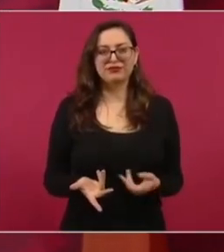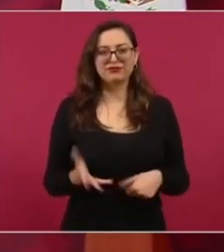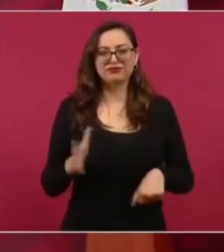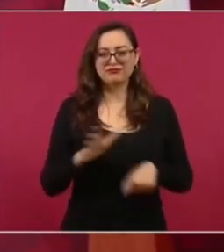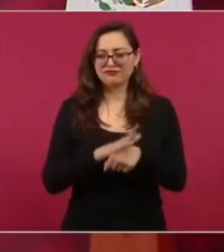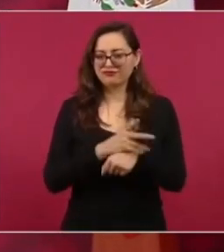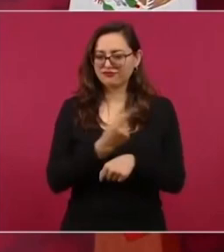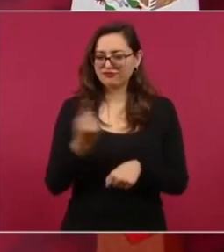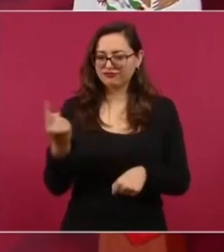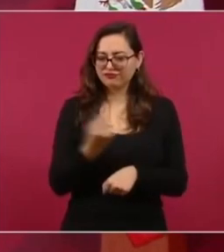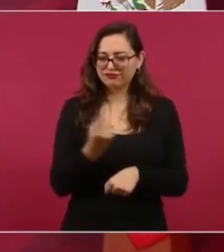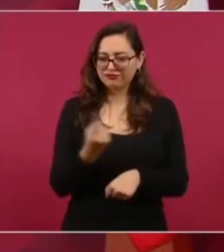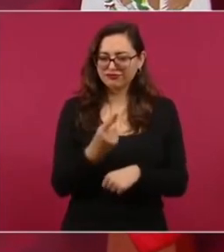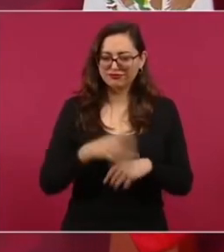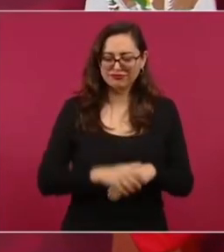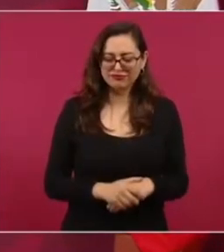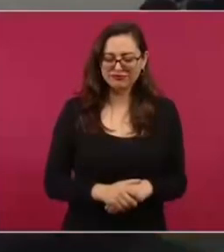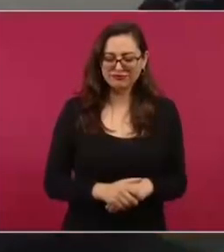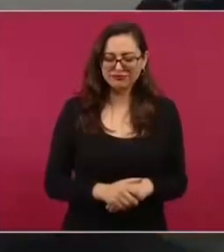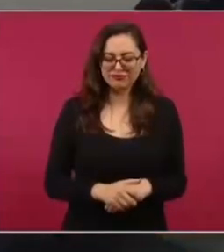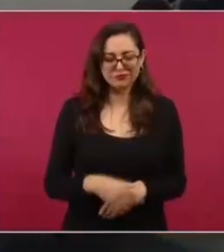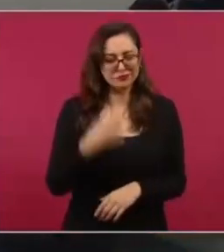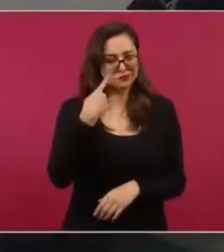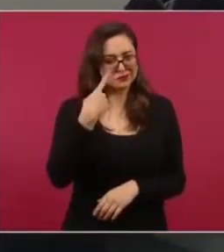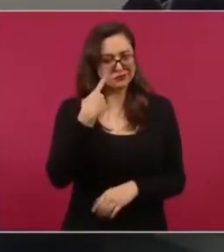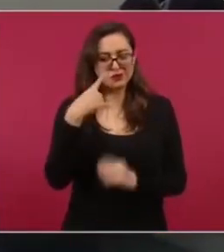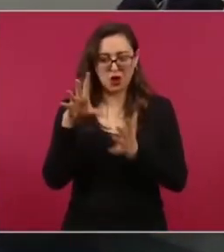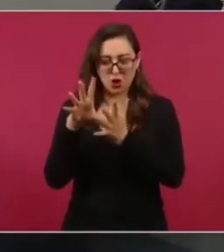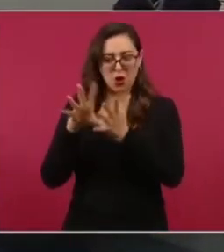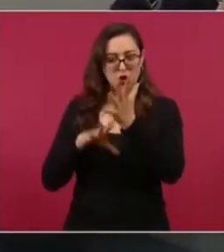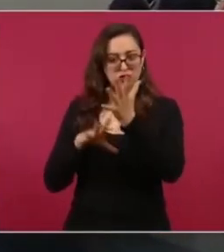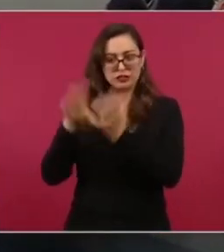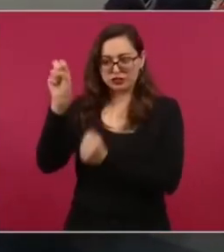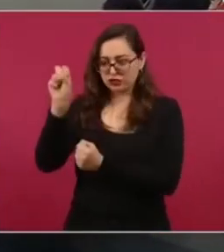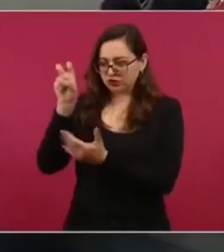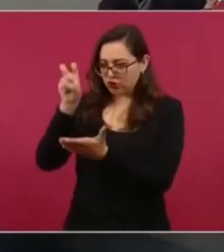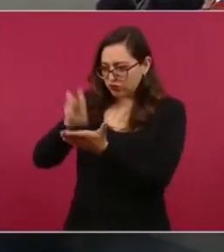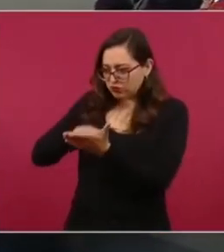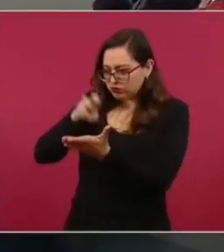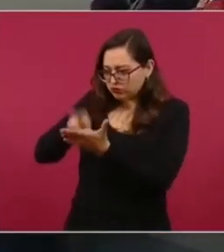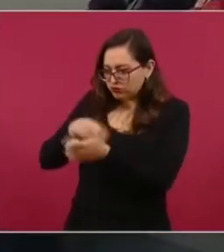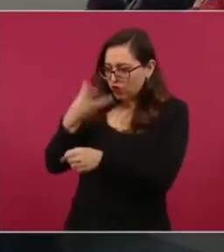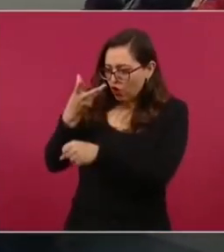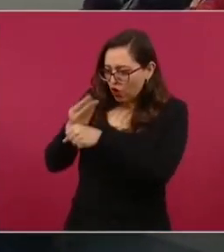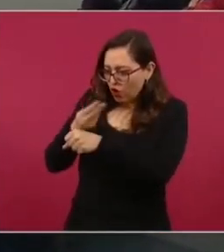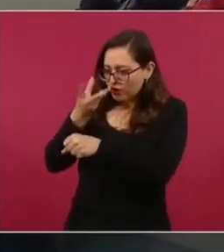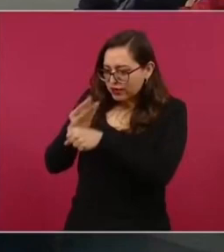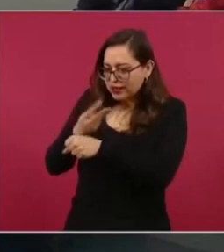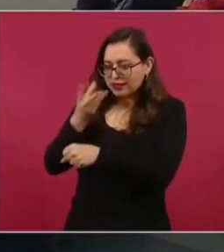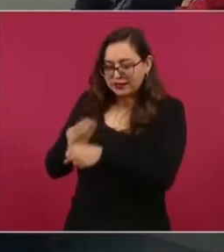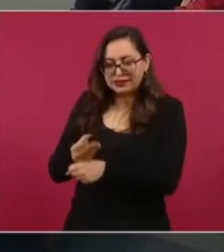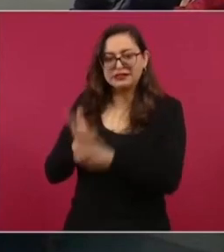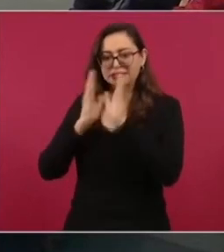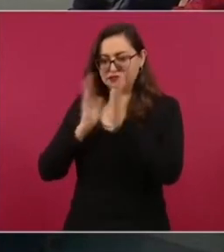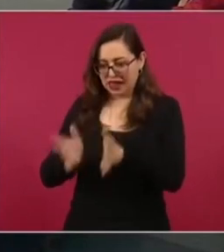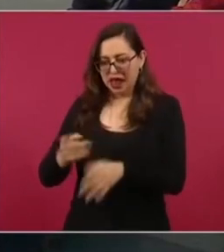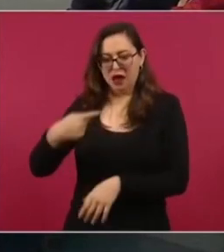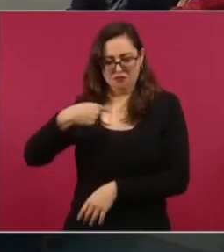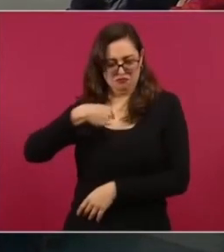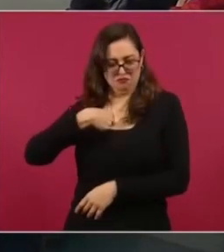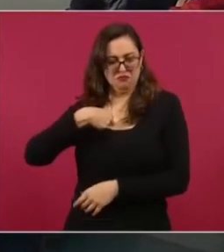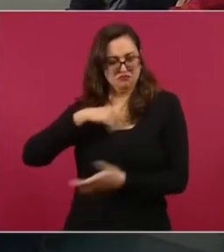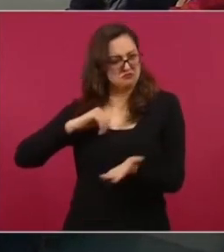se reformó la constitución para establecer la revocación del mandato